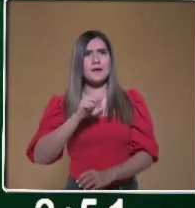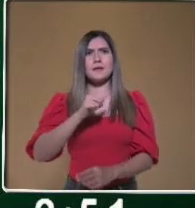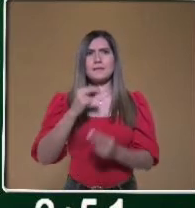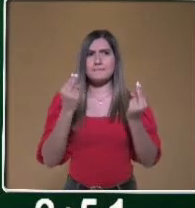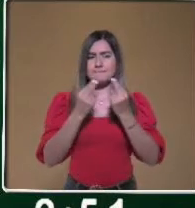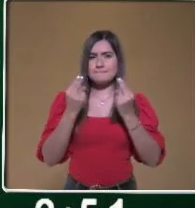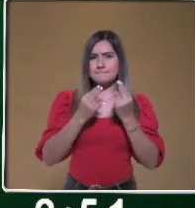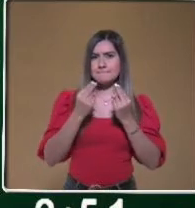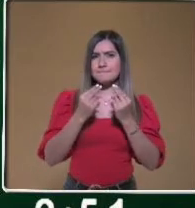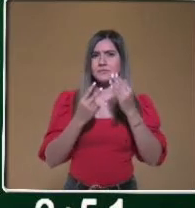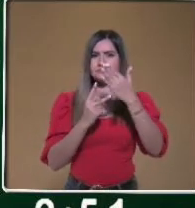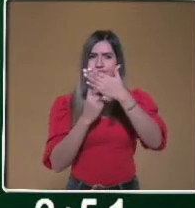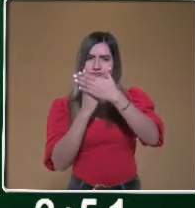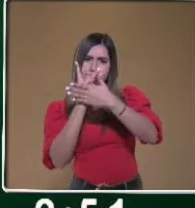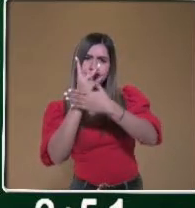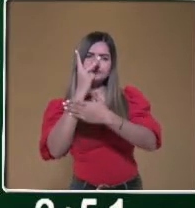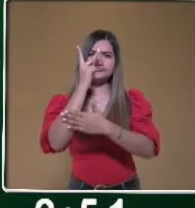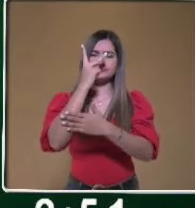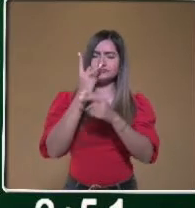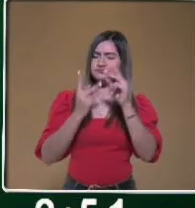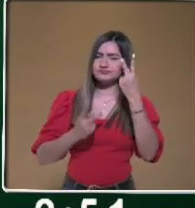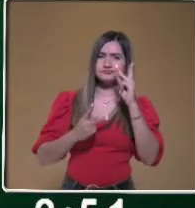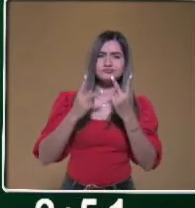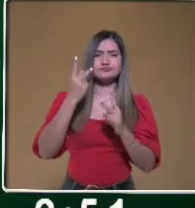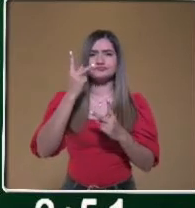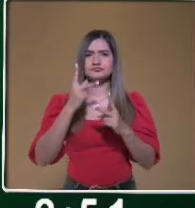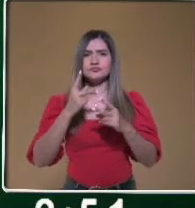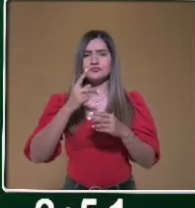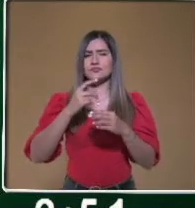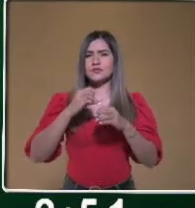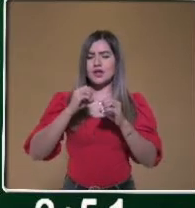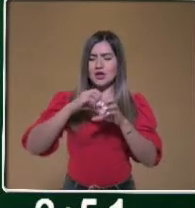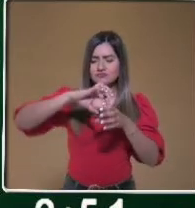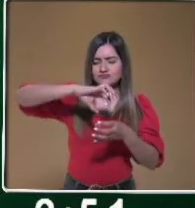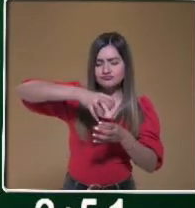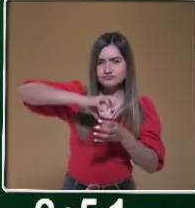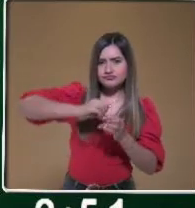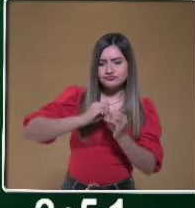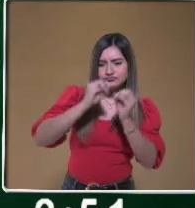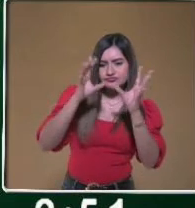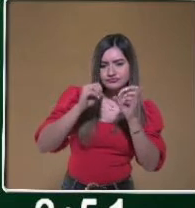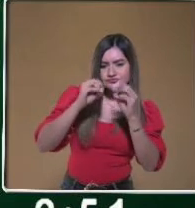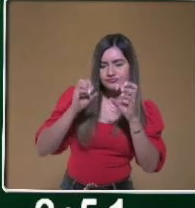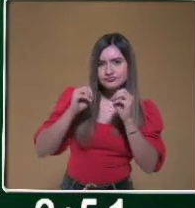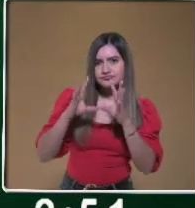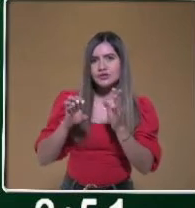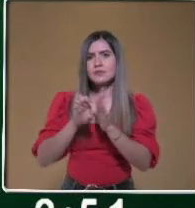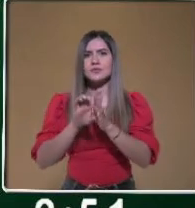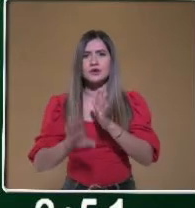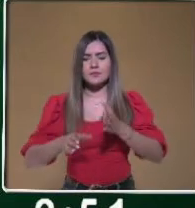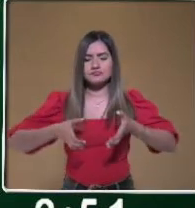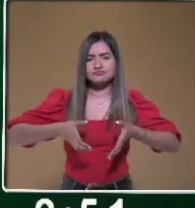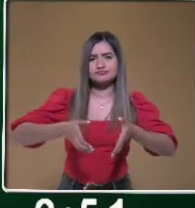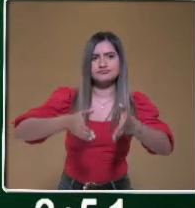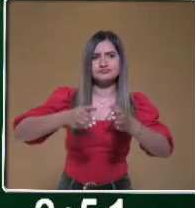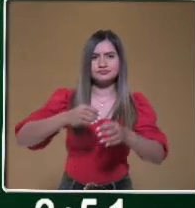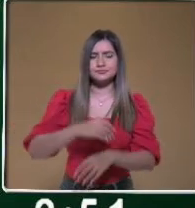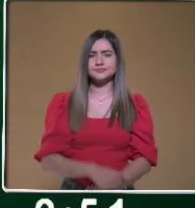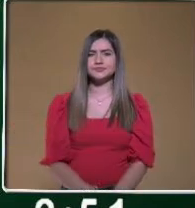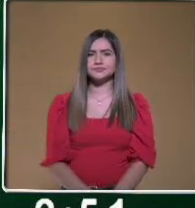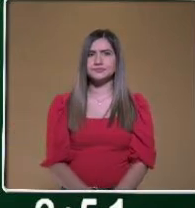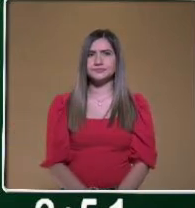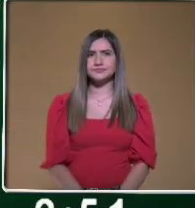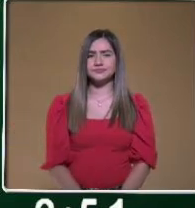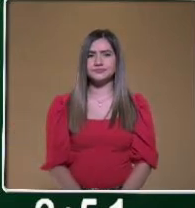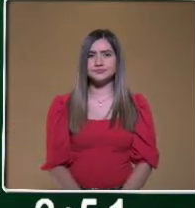que son plantas que se cultivan en terrenos de riego al aire libre, que en este caso son los huertos. También tenemos lo que son los